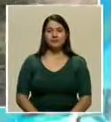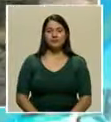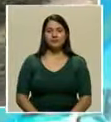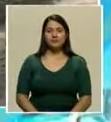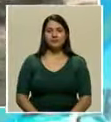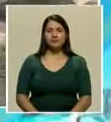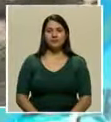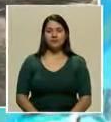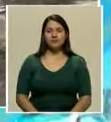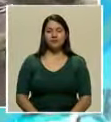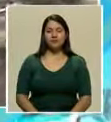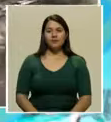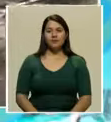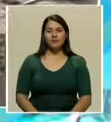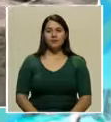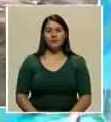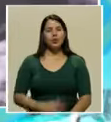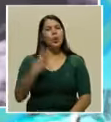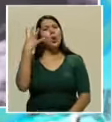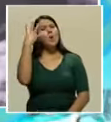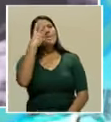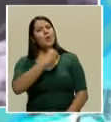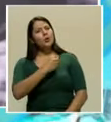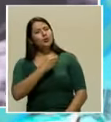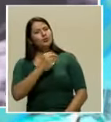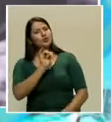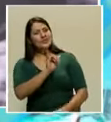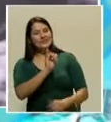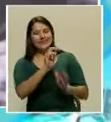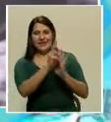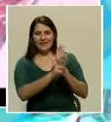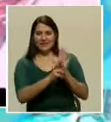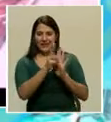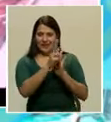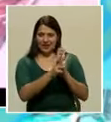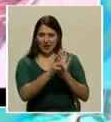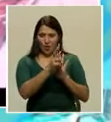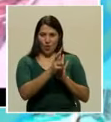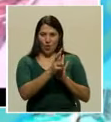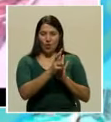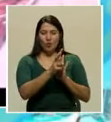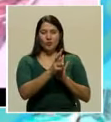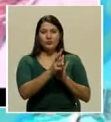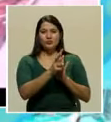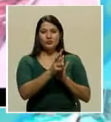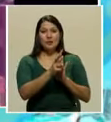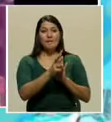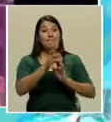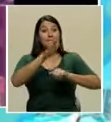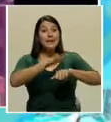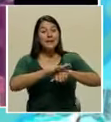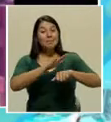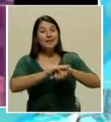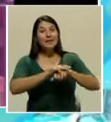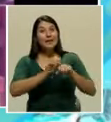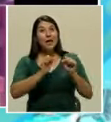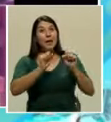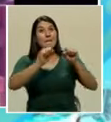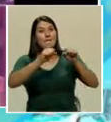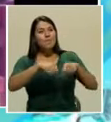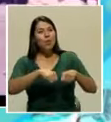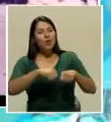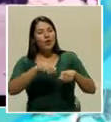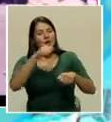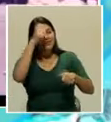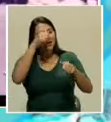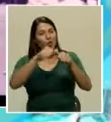Llegan aquí a veces. Qué maravilloso este video que nos permitió hacer un breve